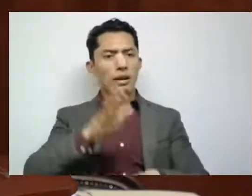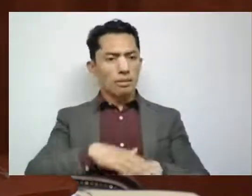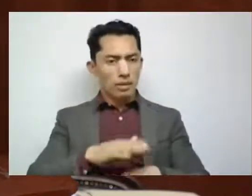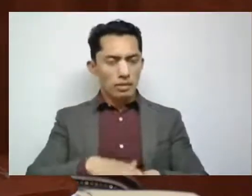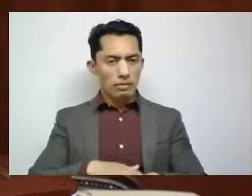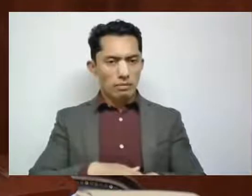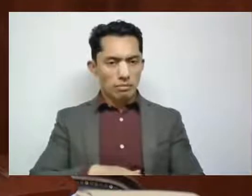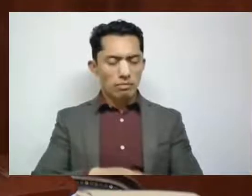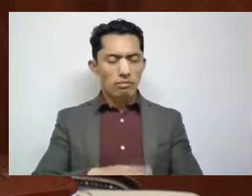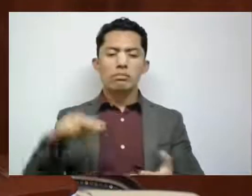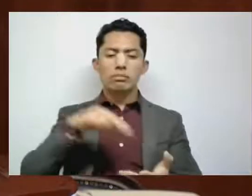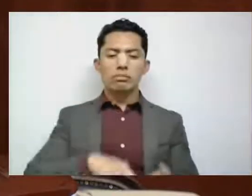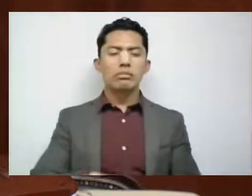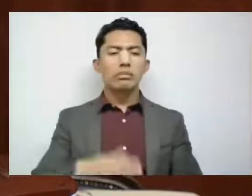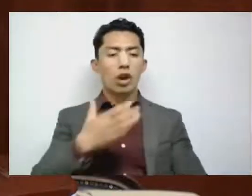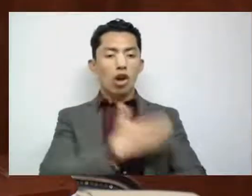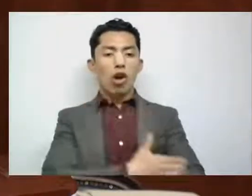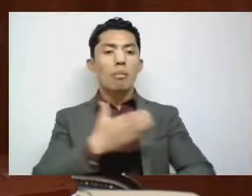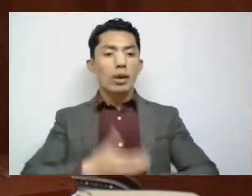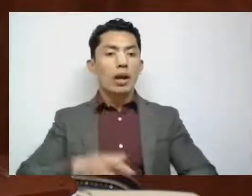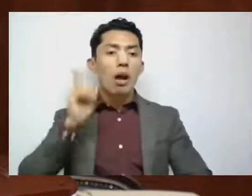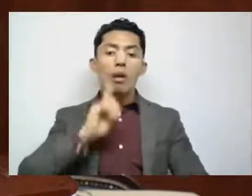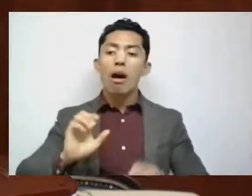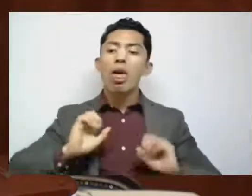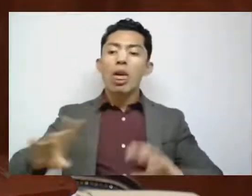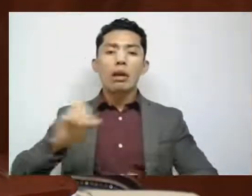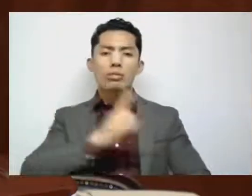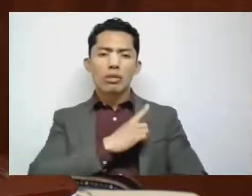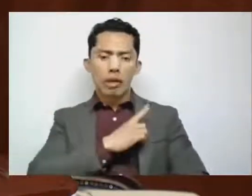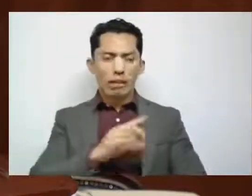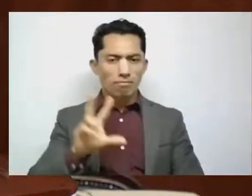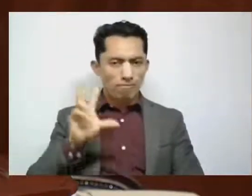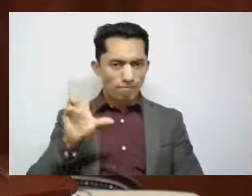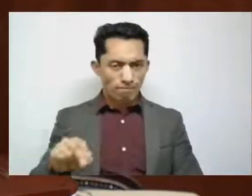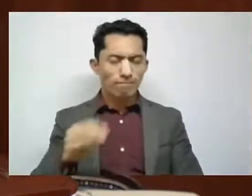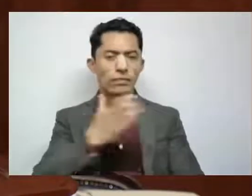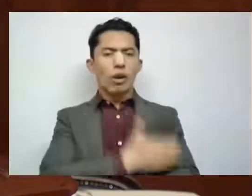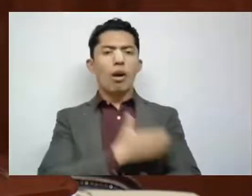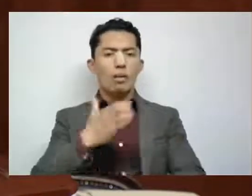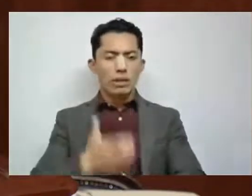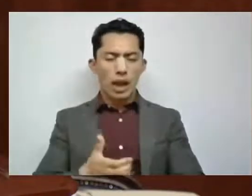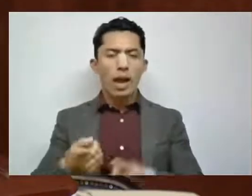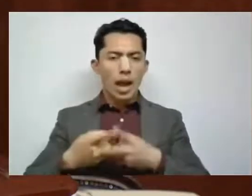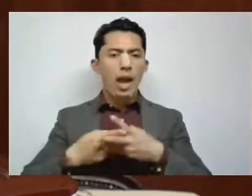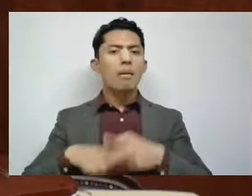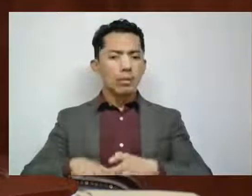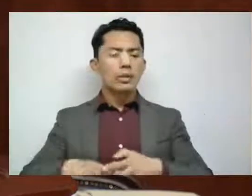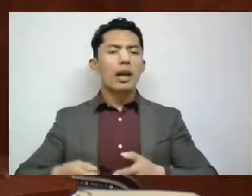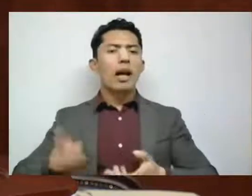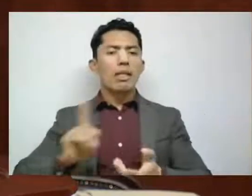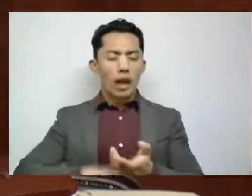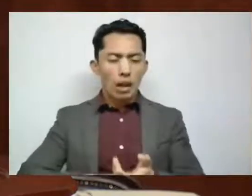que nuestra compañera no está sola, que ella está iniciando en política, sí,